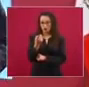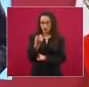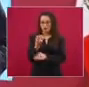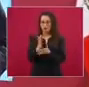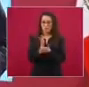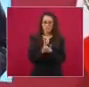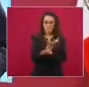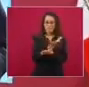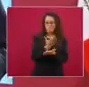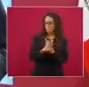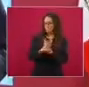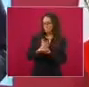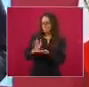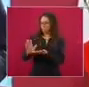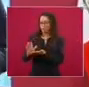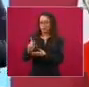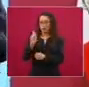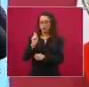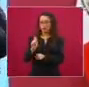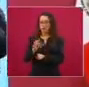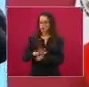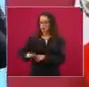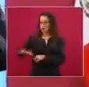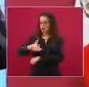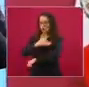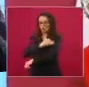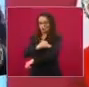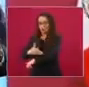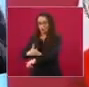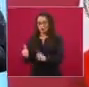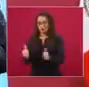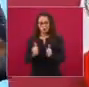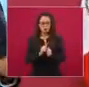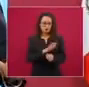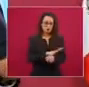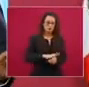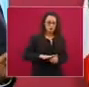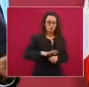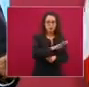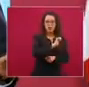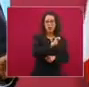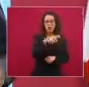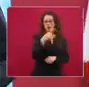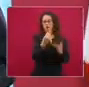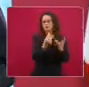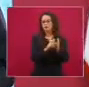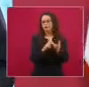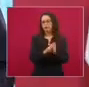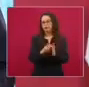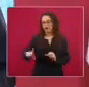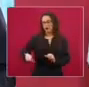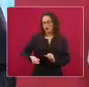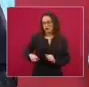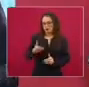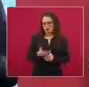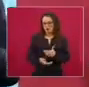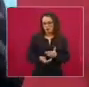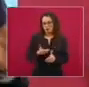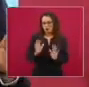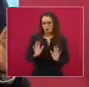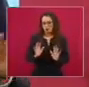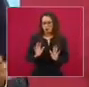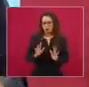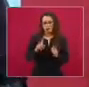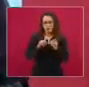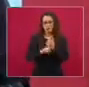familiar en lo que tiene que ver con las funciones públicas, no tengo